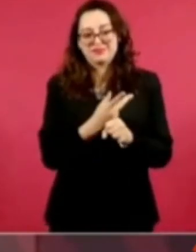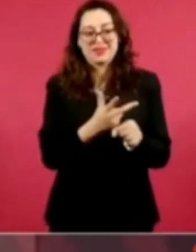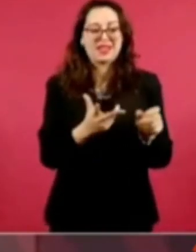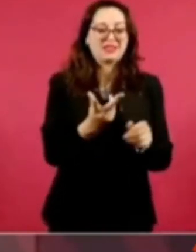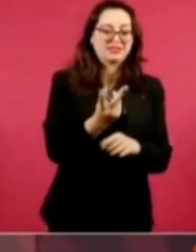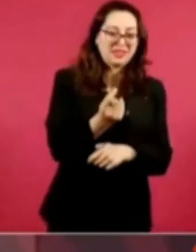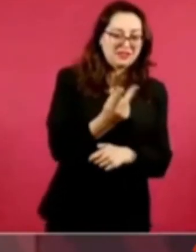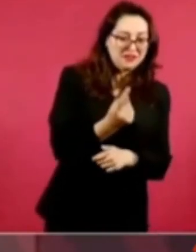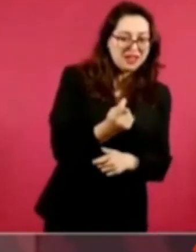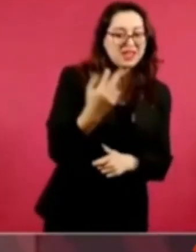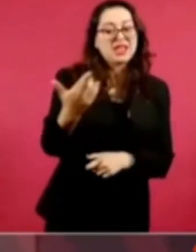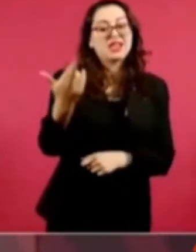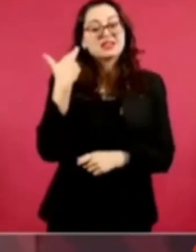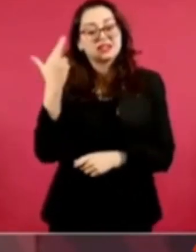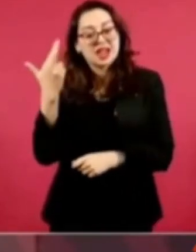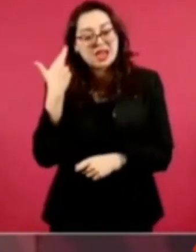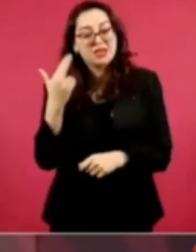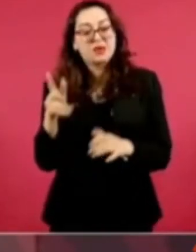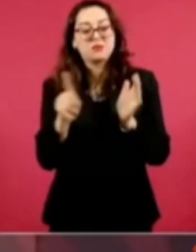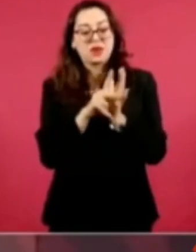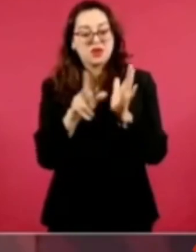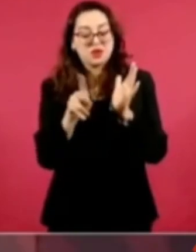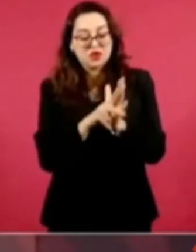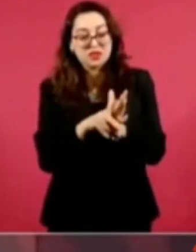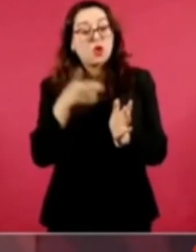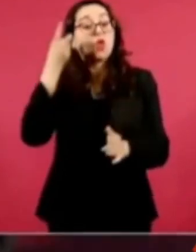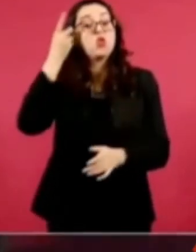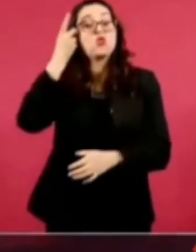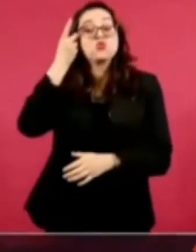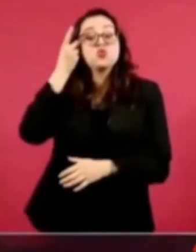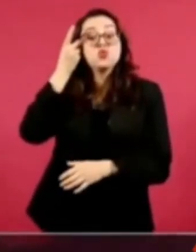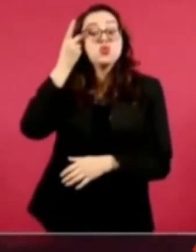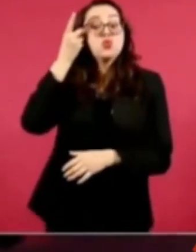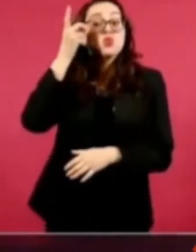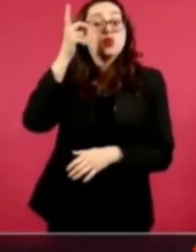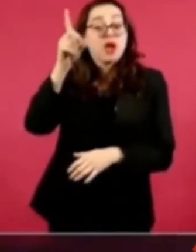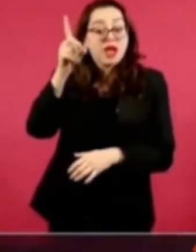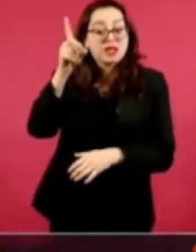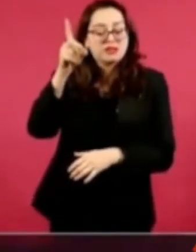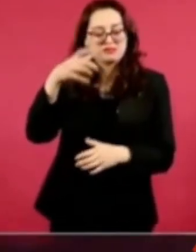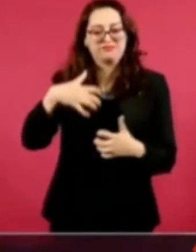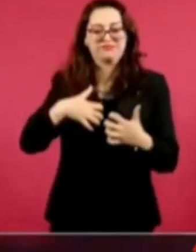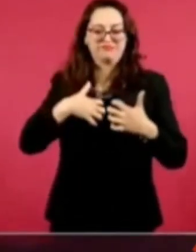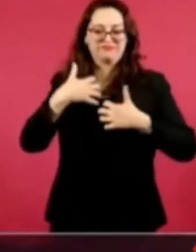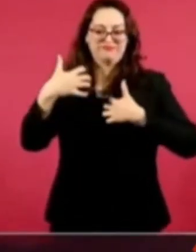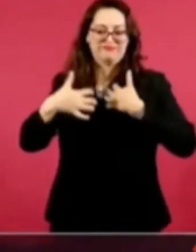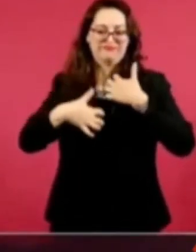están enojados porque forman parte